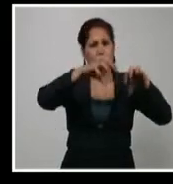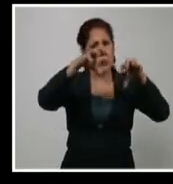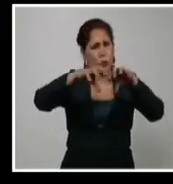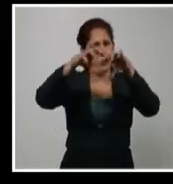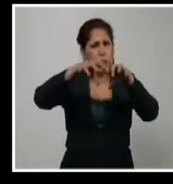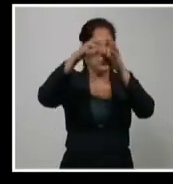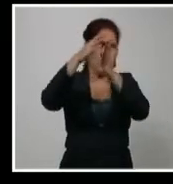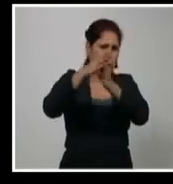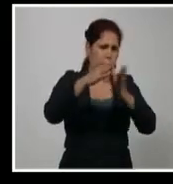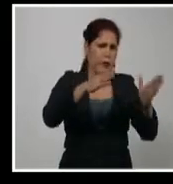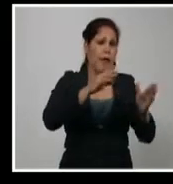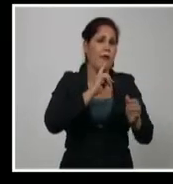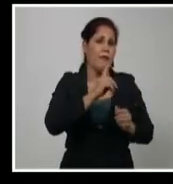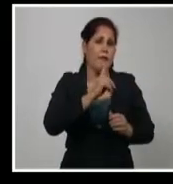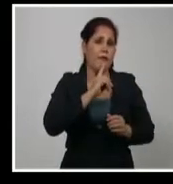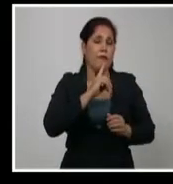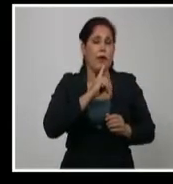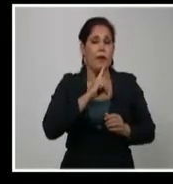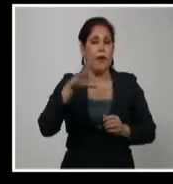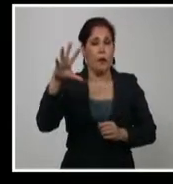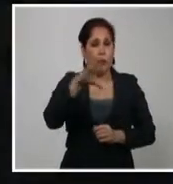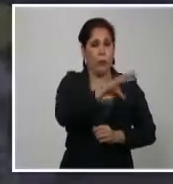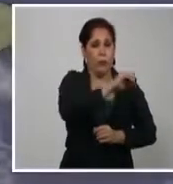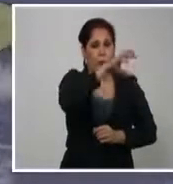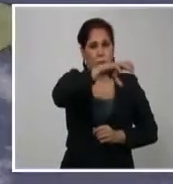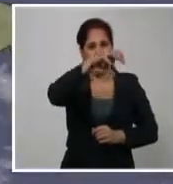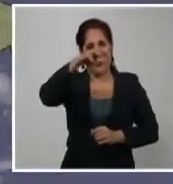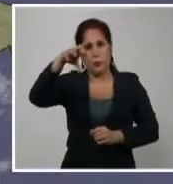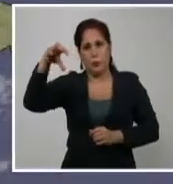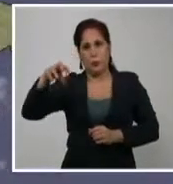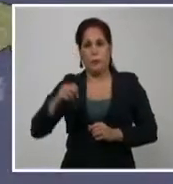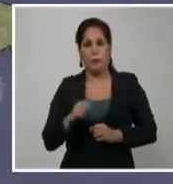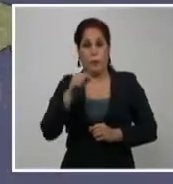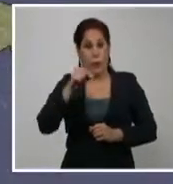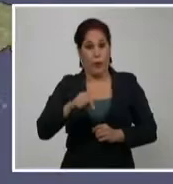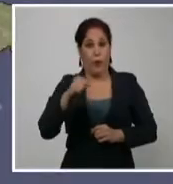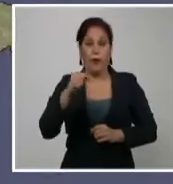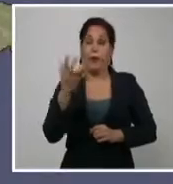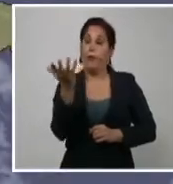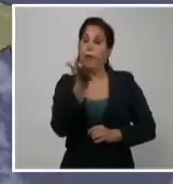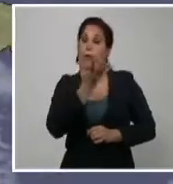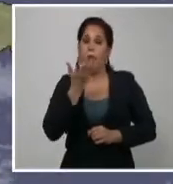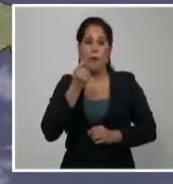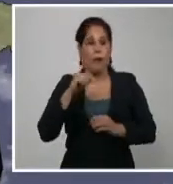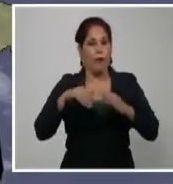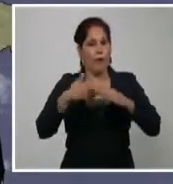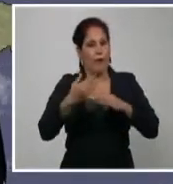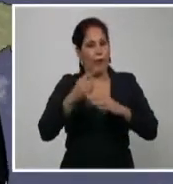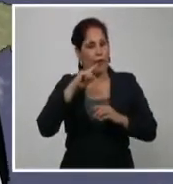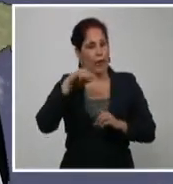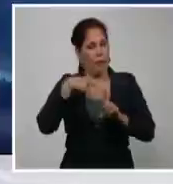el viernes sobre gran parte de nuestro territorio. Esto es todo en cuanto al tiempo, que tengan un feliz día y hasta mañana.